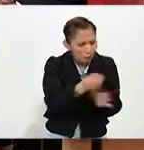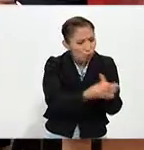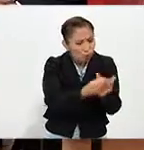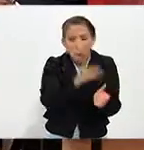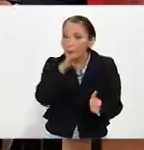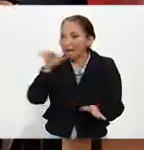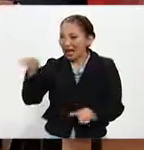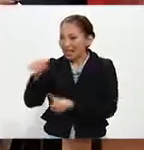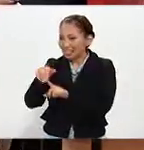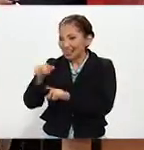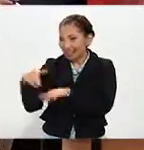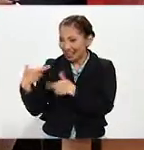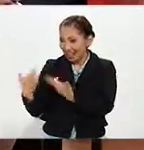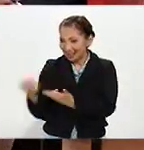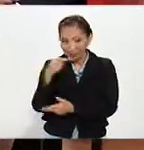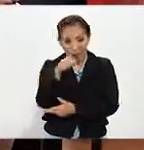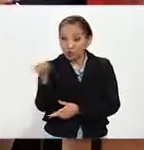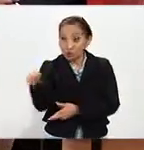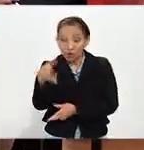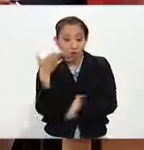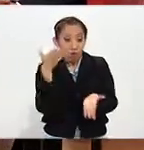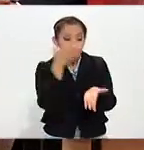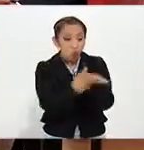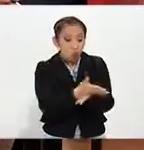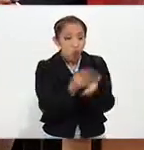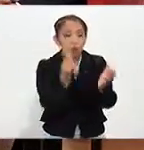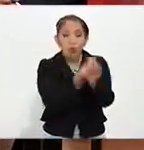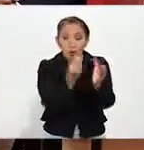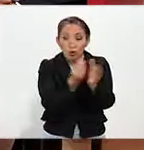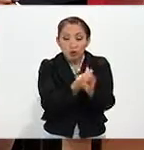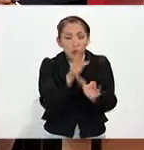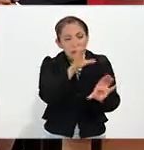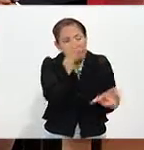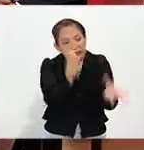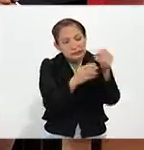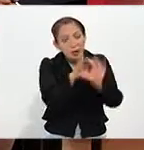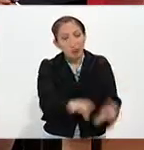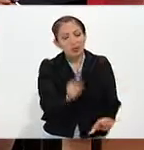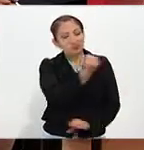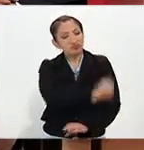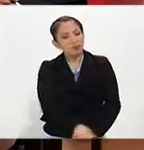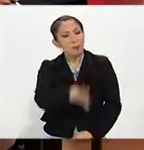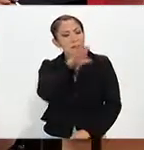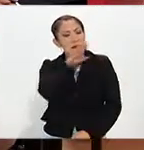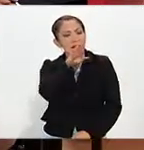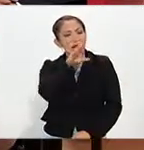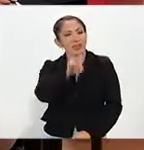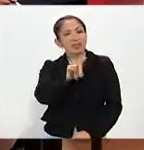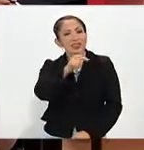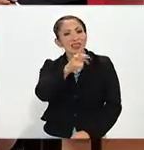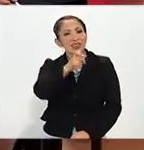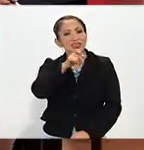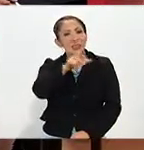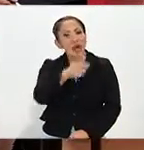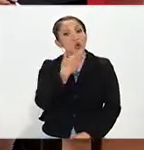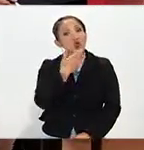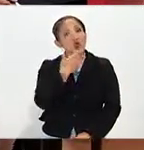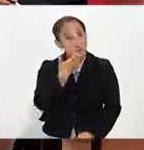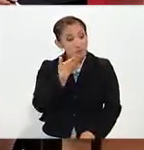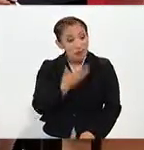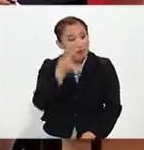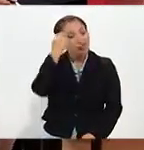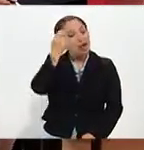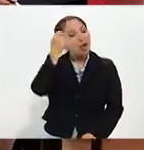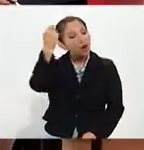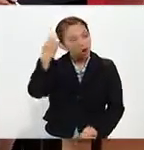decirle, mamita, tu regalo es para que vayas a tomar un curso de computación y te conviertas en una mamá digital que utilice la